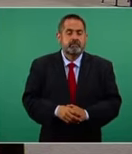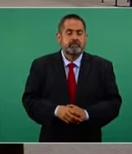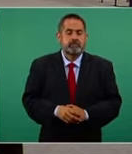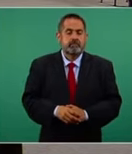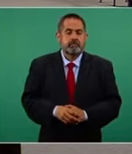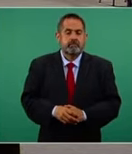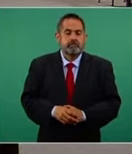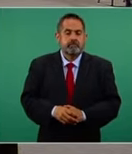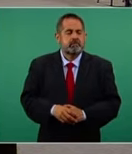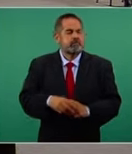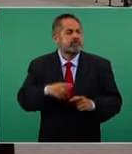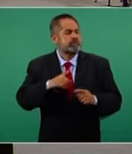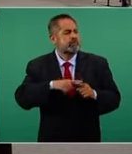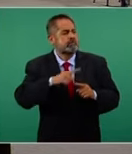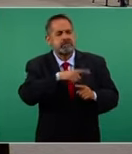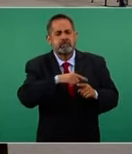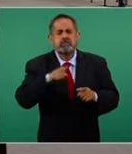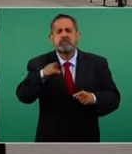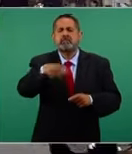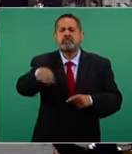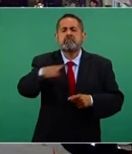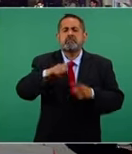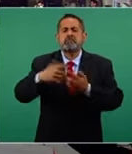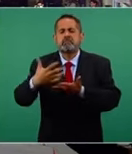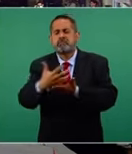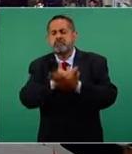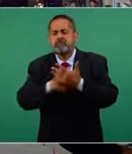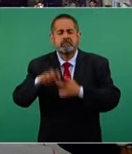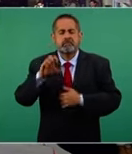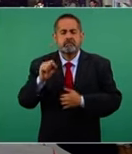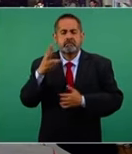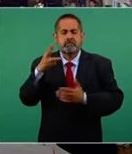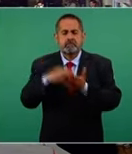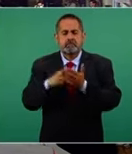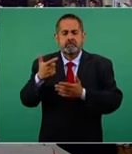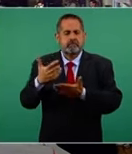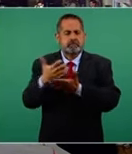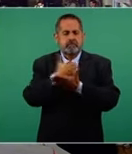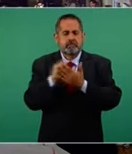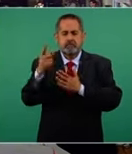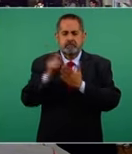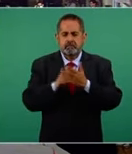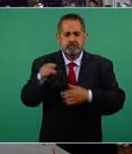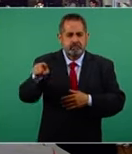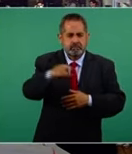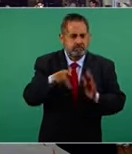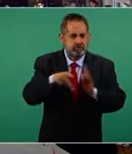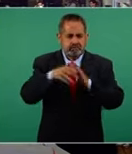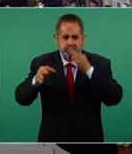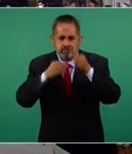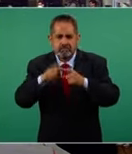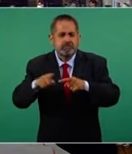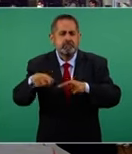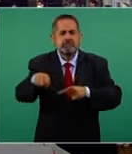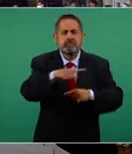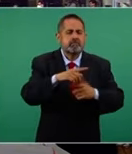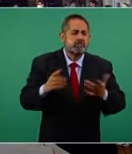A ver, que levanten la mano quién gana 63 mil pesos mensuales. Los periodistas que están aquí. aquí.